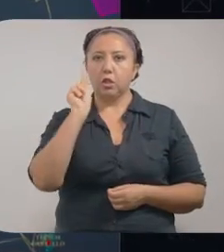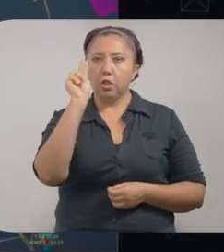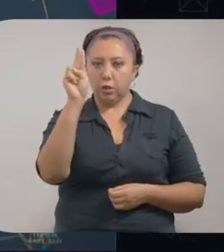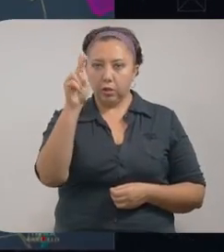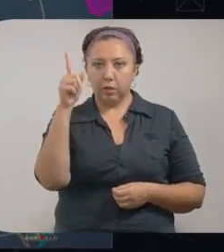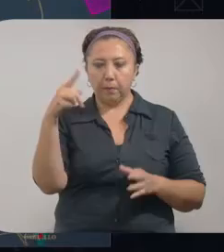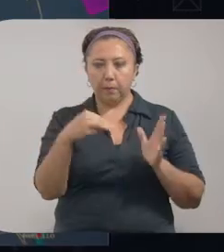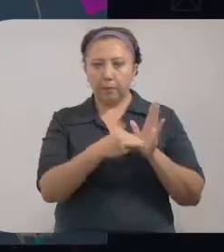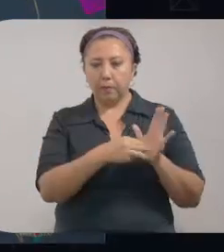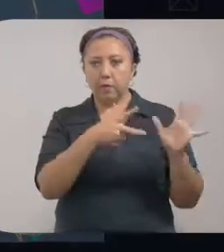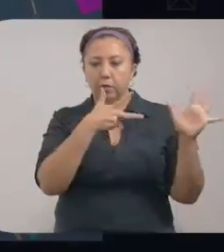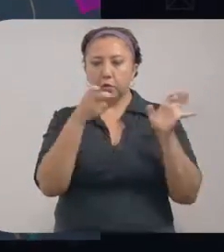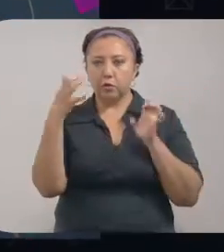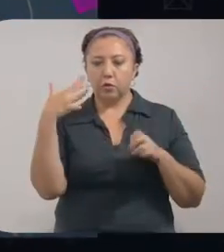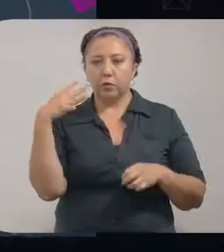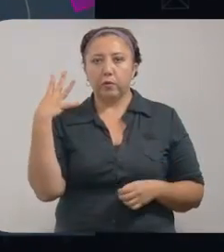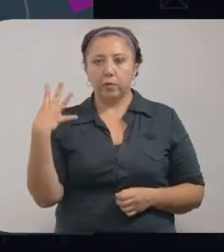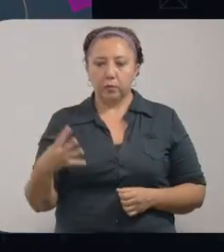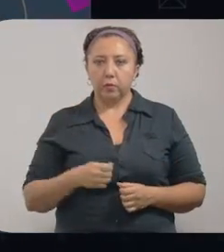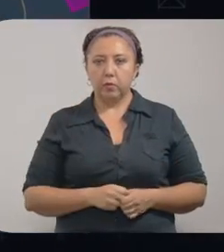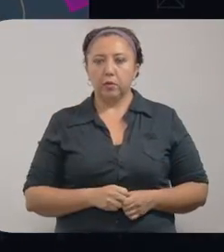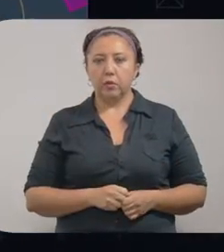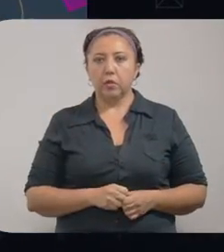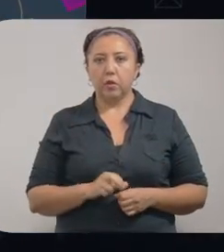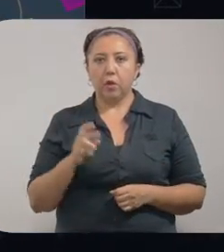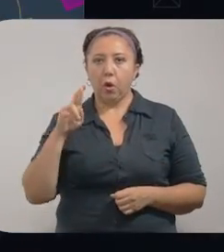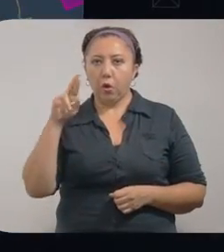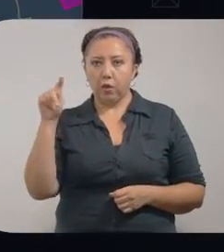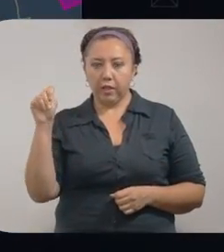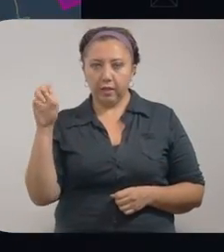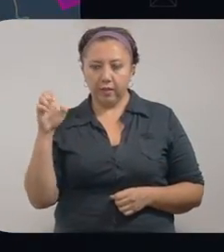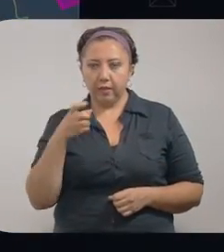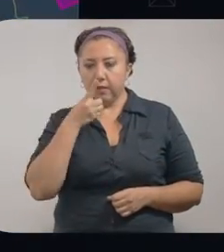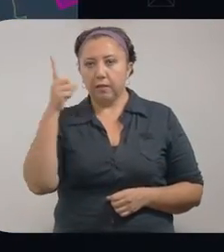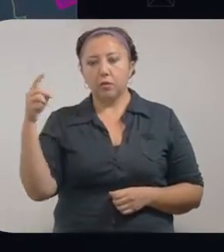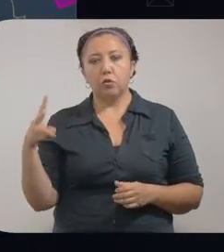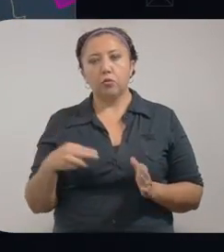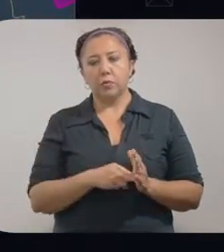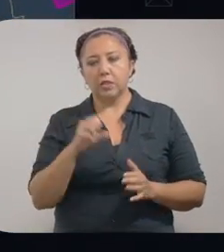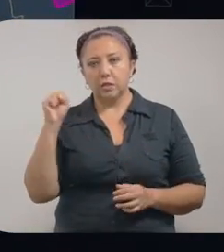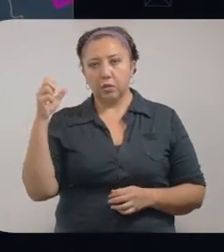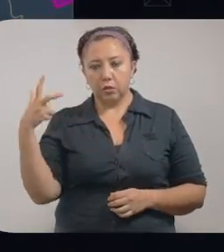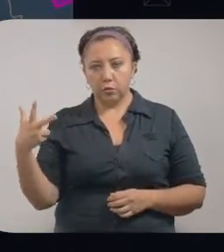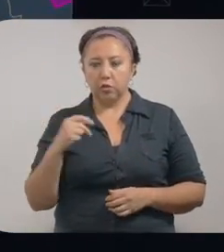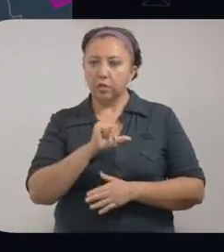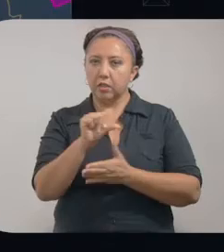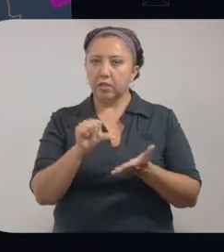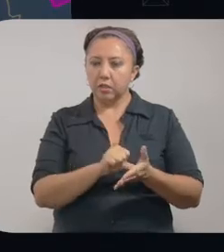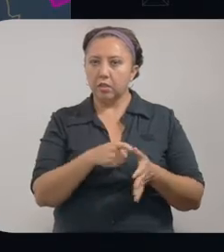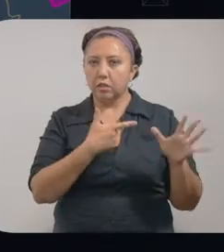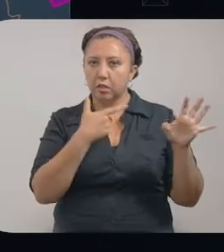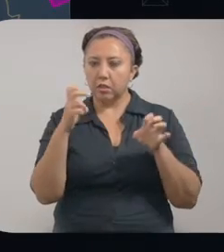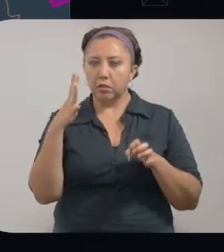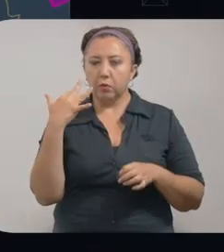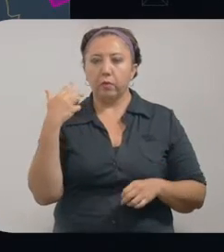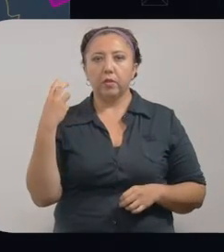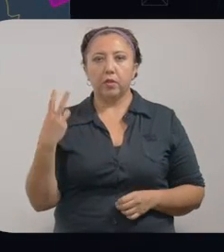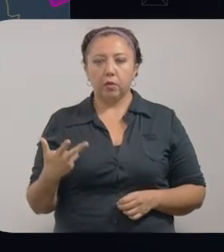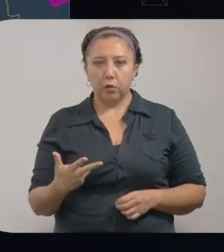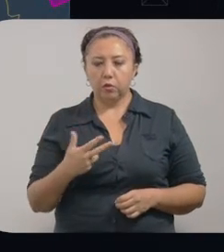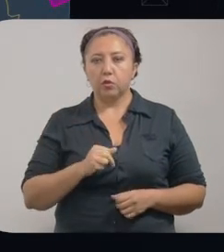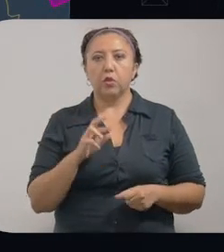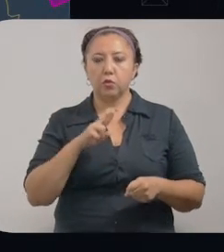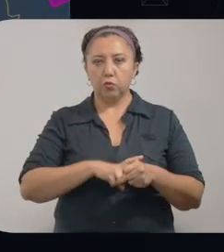norte, 1.854. En la zona oriente, 2.068. En la zona centro, 758.